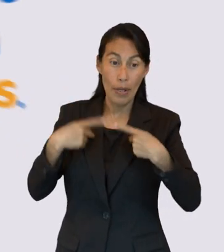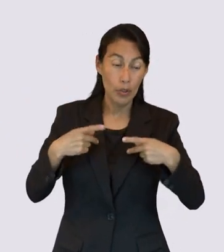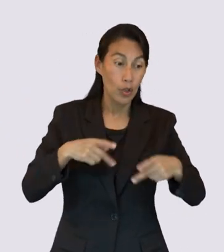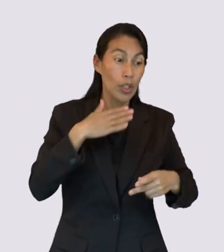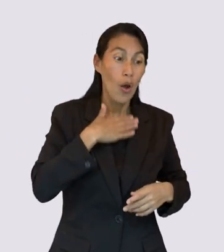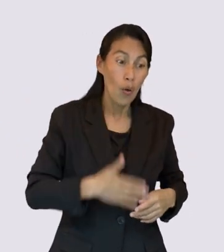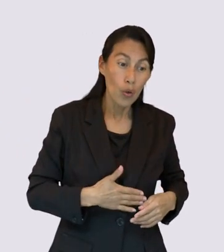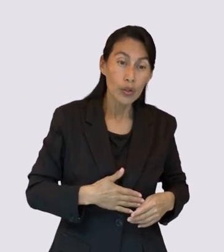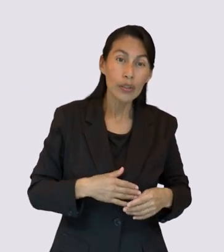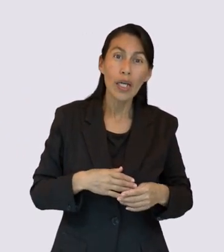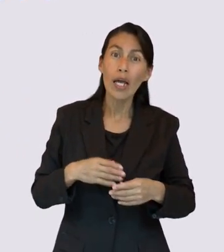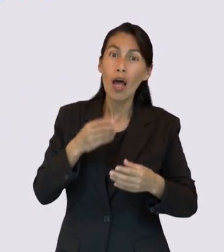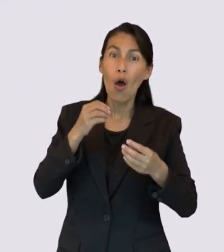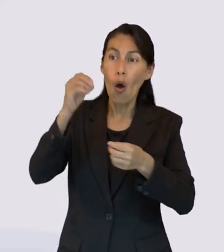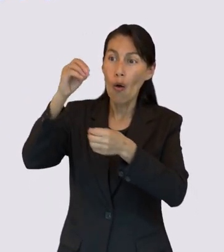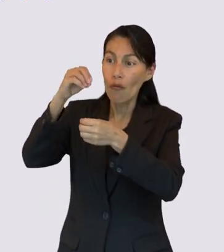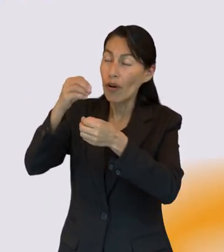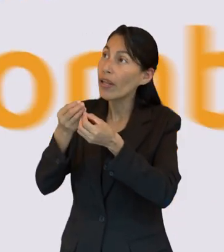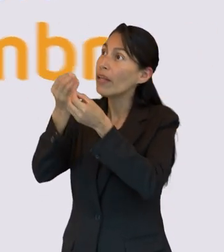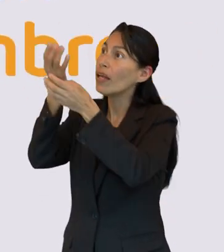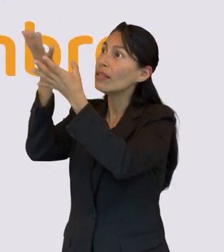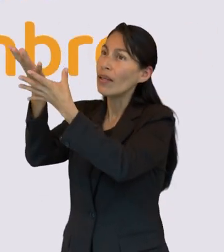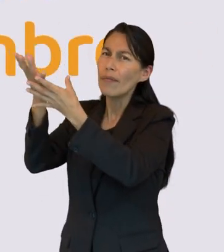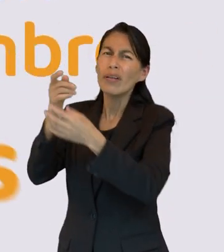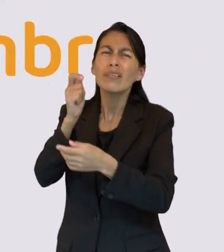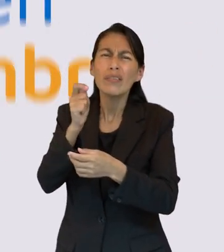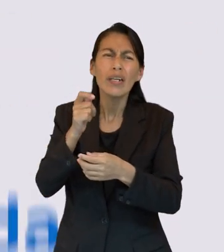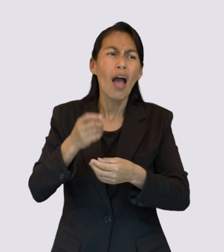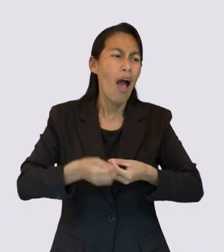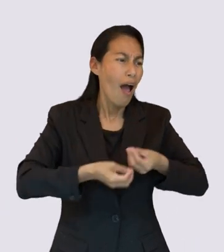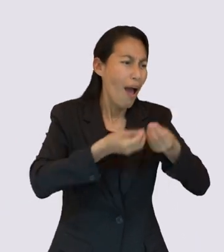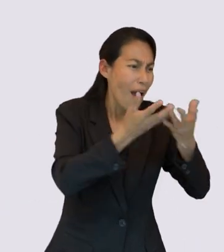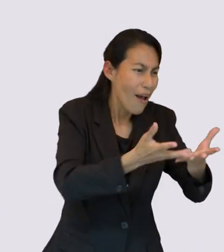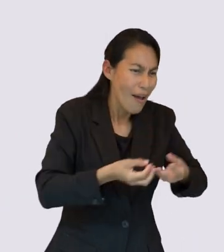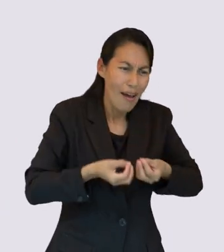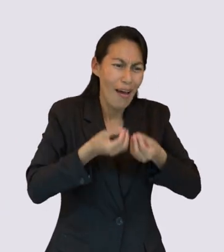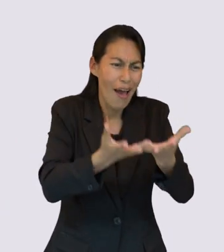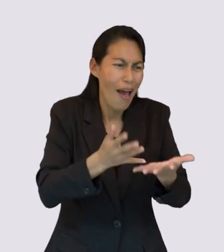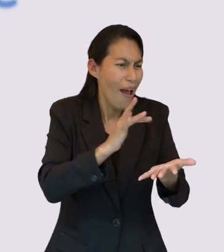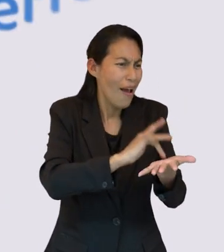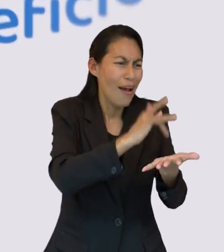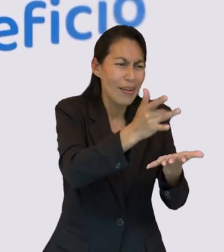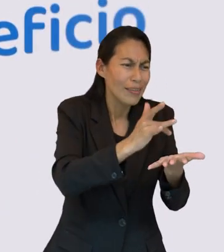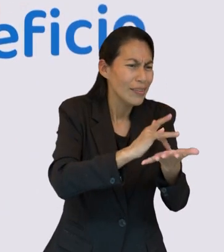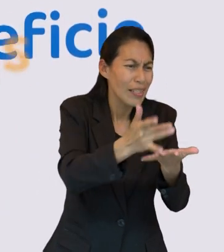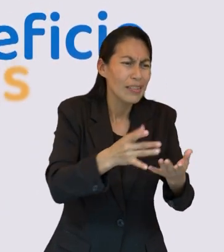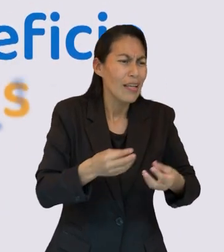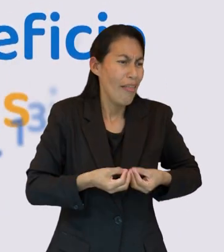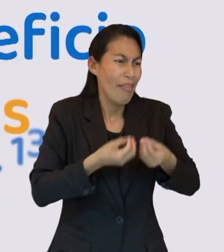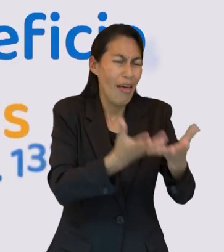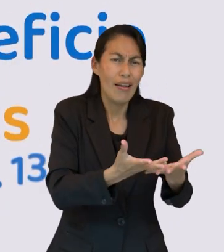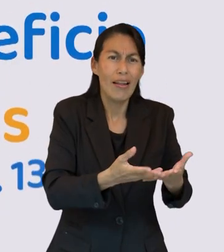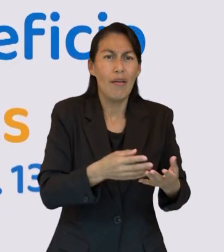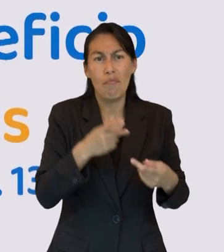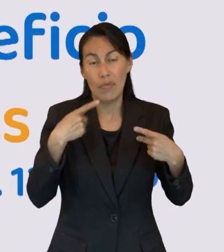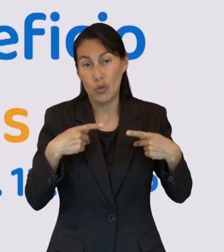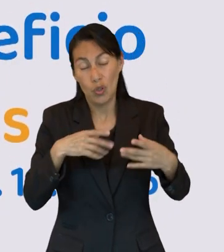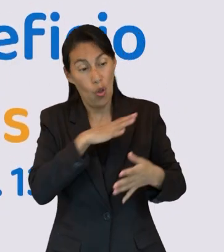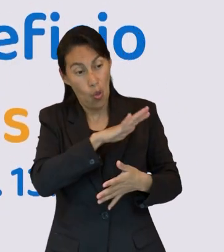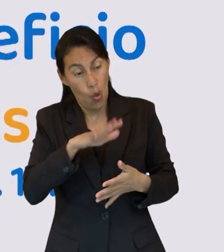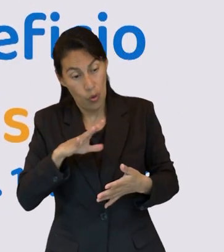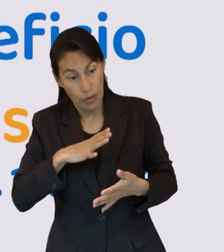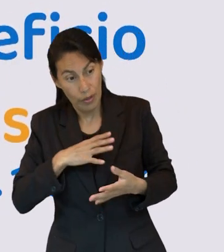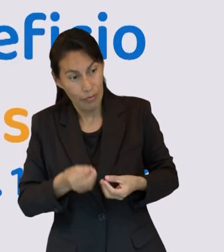Estas ofrendas consisten en alabar el nombre de Dios, hacer buenas obras y compartir lo que tienen para